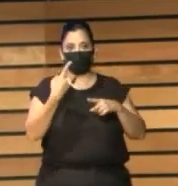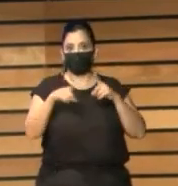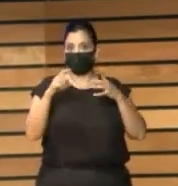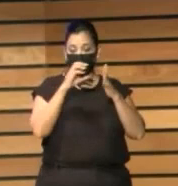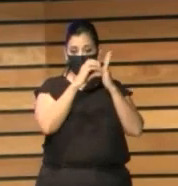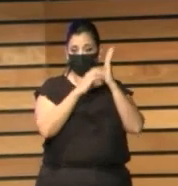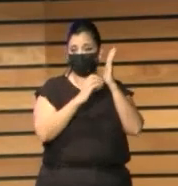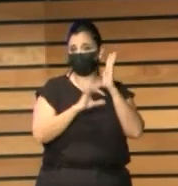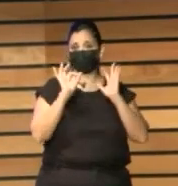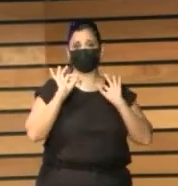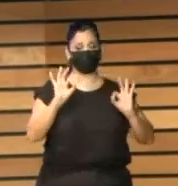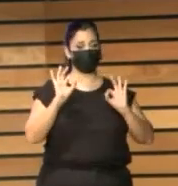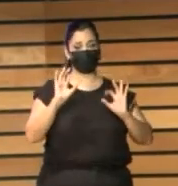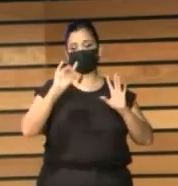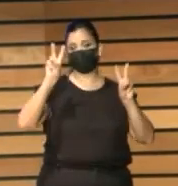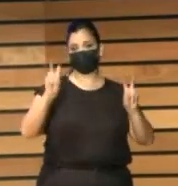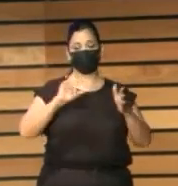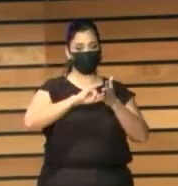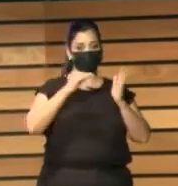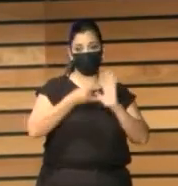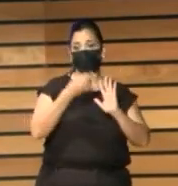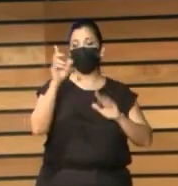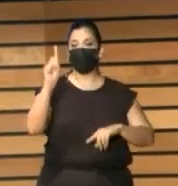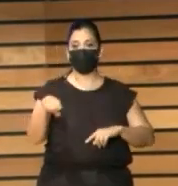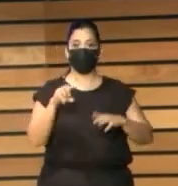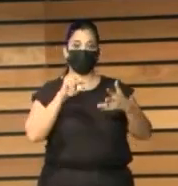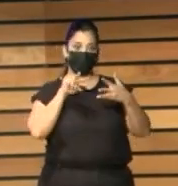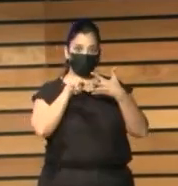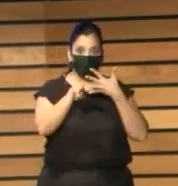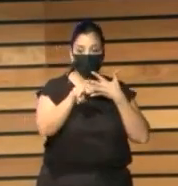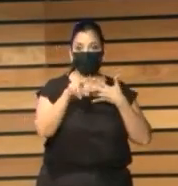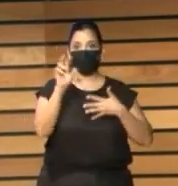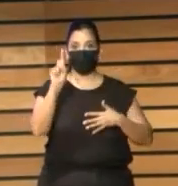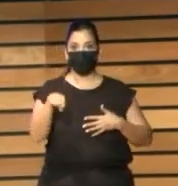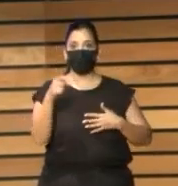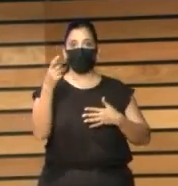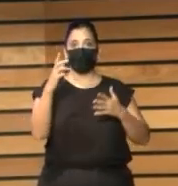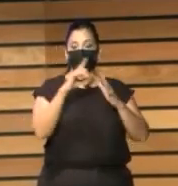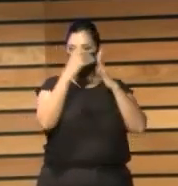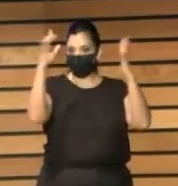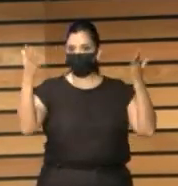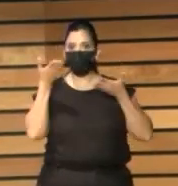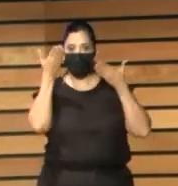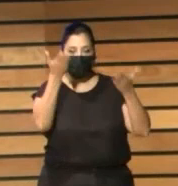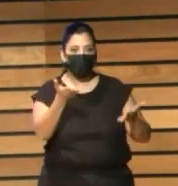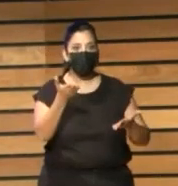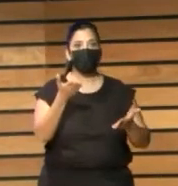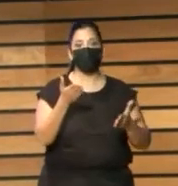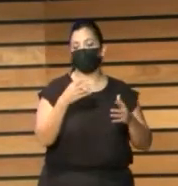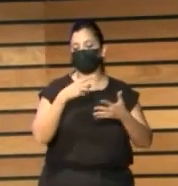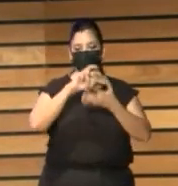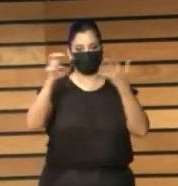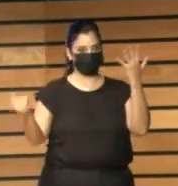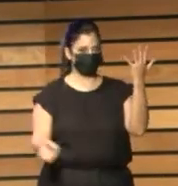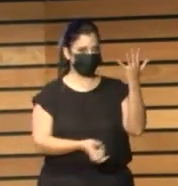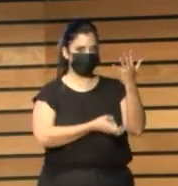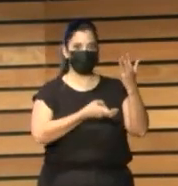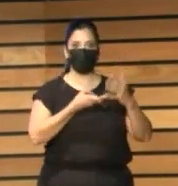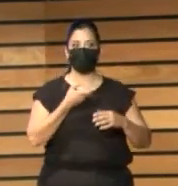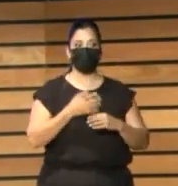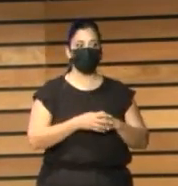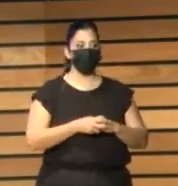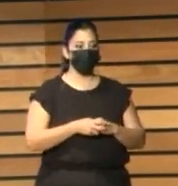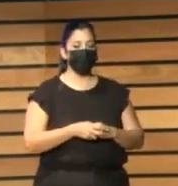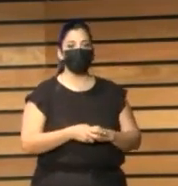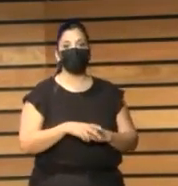ejercicio de la ciudadanía, como E-Transparencia, E-Construye, E-Sostenible, E-Iguales, E-Conectadas. Y un bloque que antes